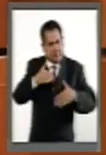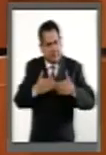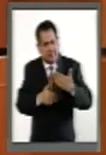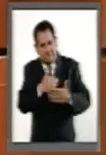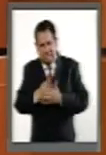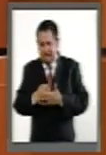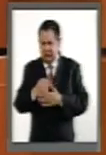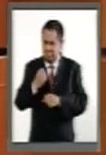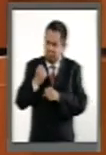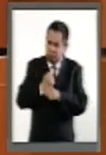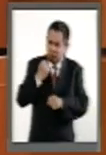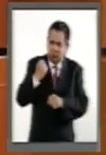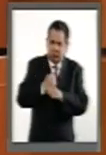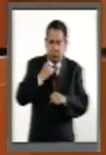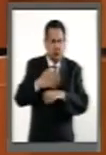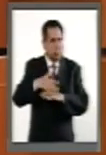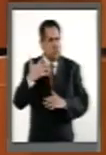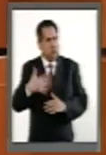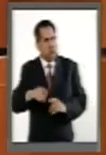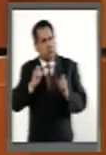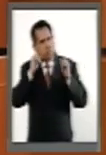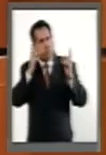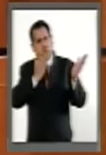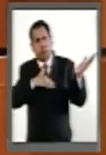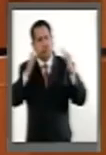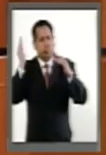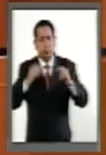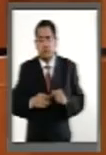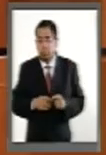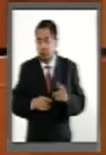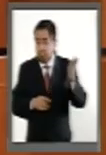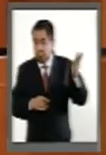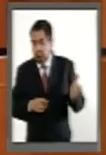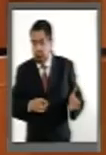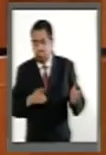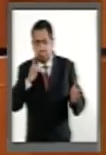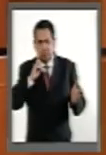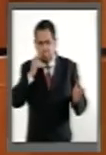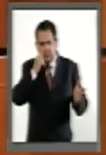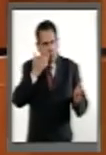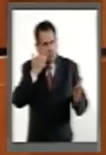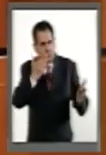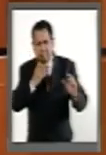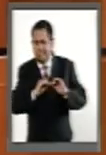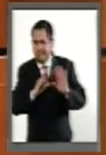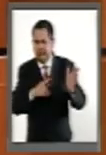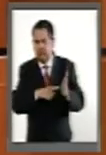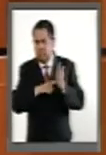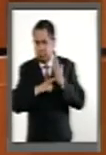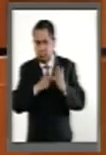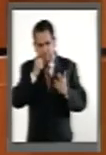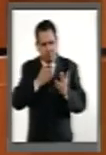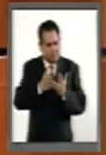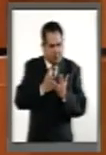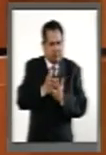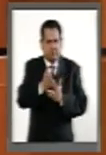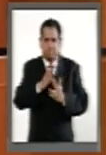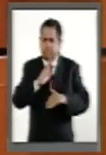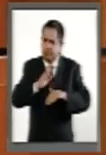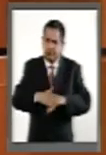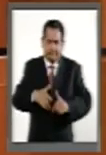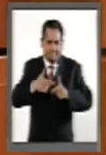tenaces y triunfadoras. Una mujer que los hechos y las acciones se palpan, que abre caminos para continuar